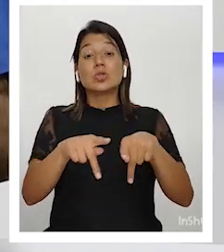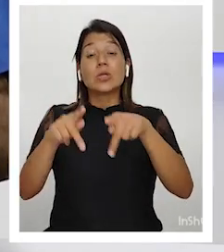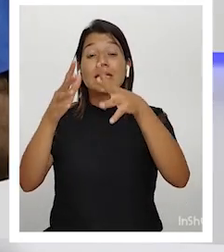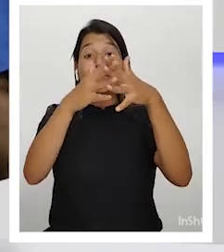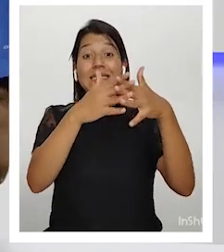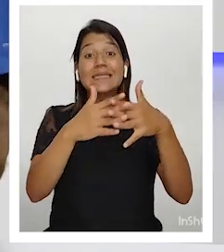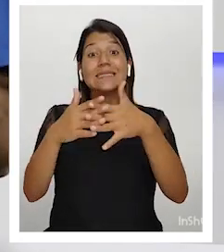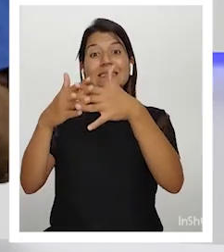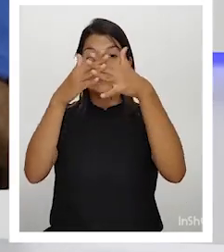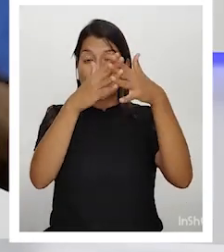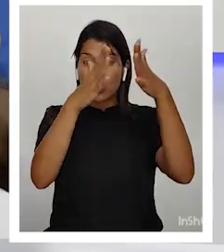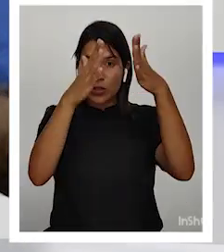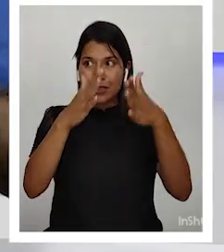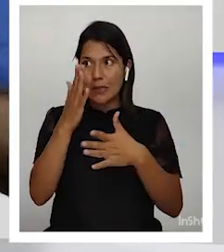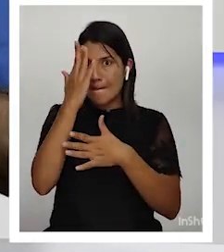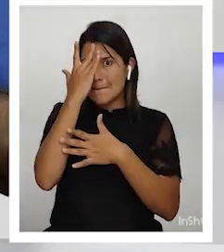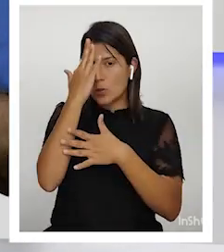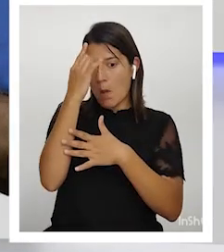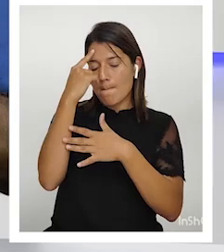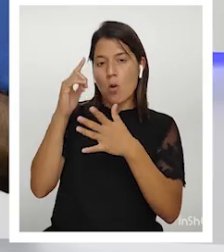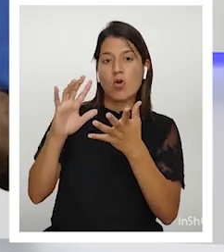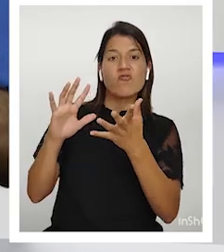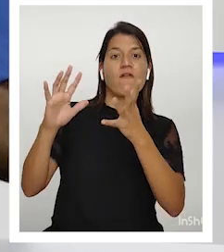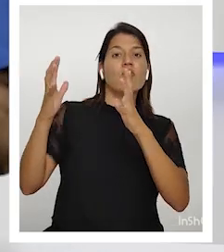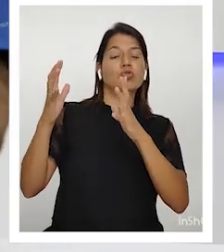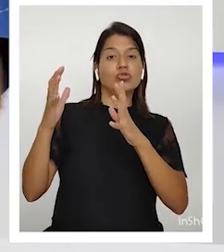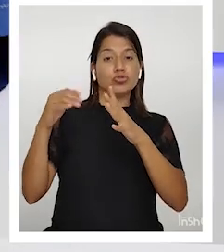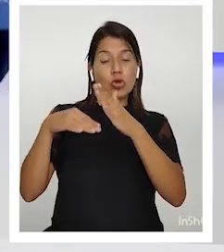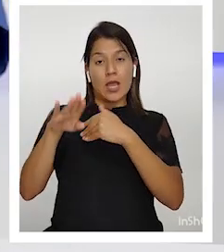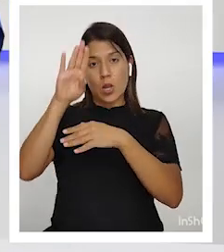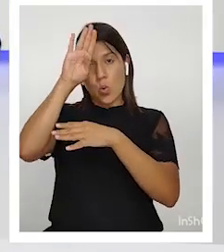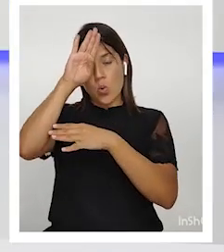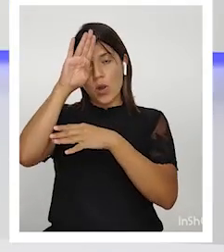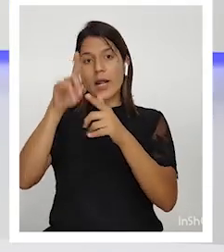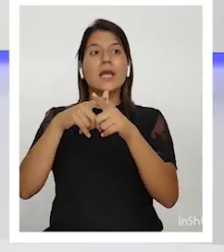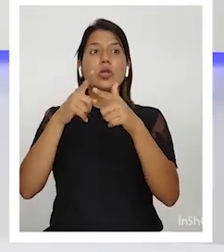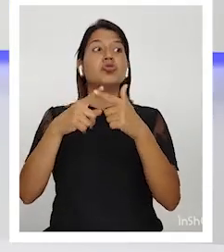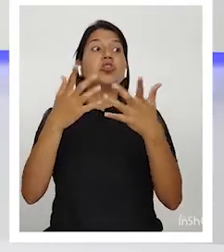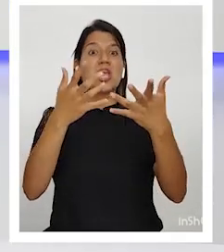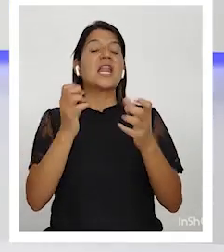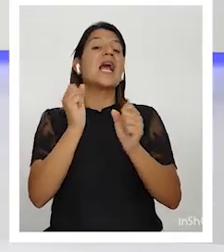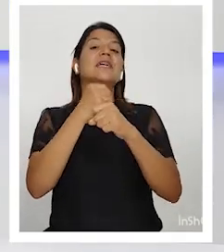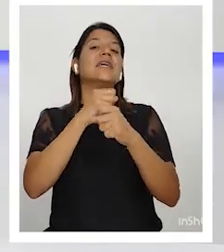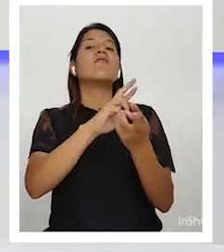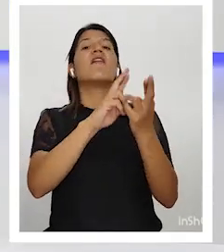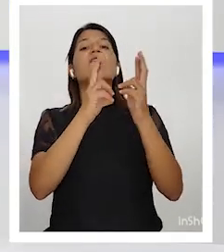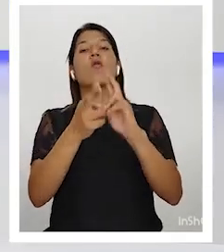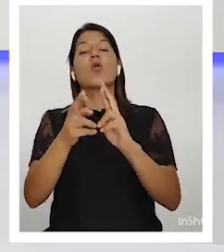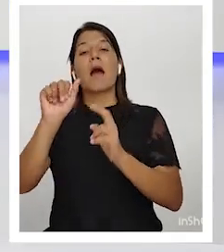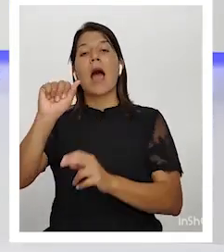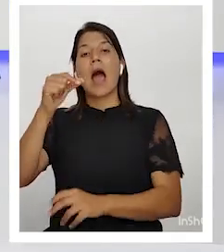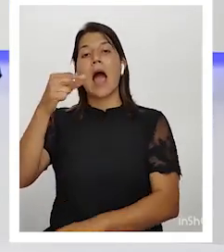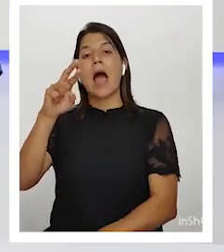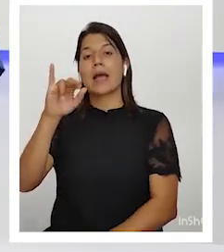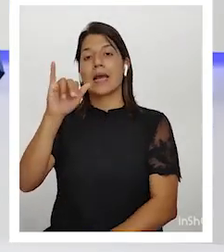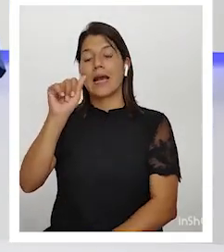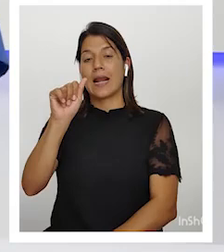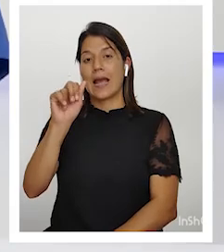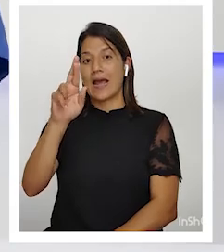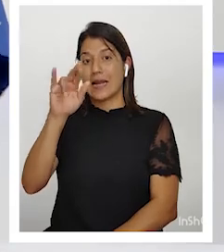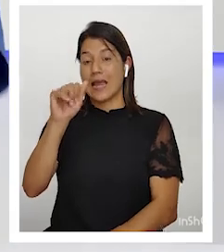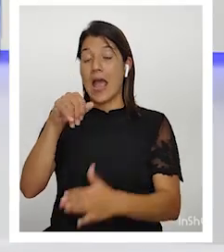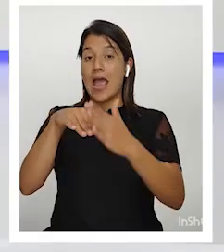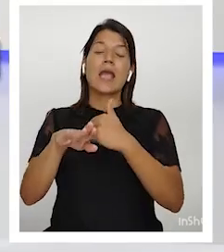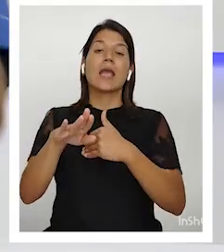preocupados por la Revolución Cubana, de hacer la reforma agraria en el continente. Incluso en el plan de Alianza para el Progreso